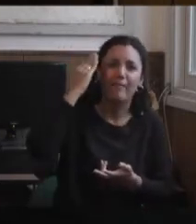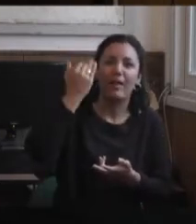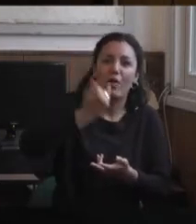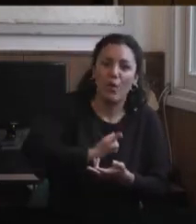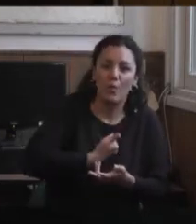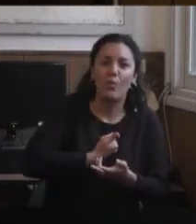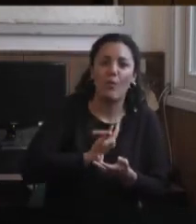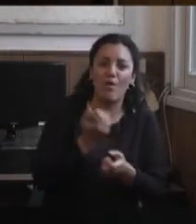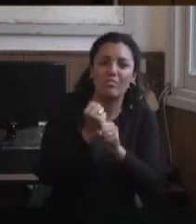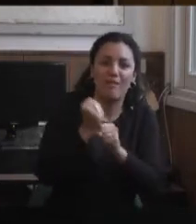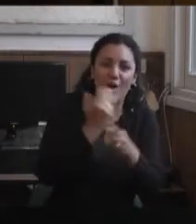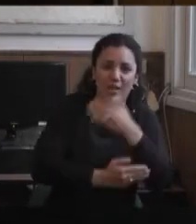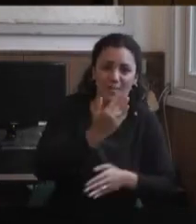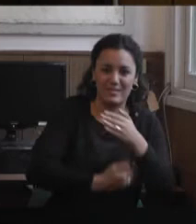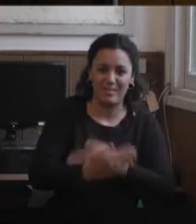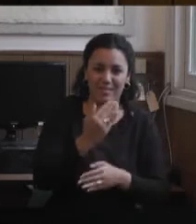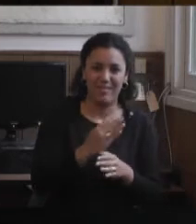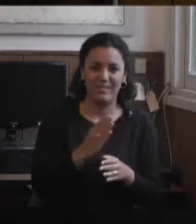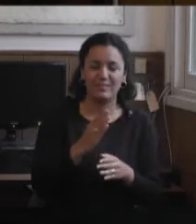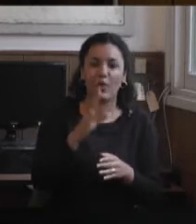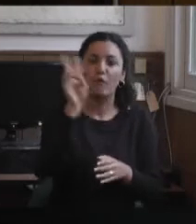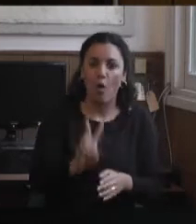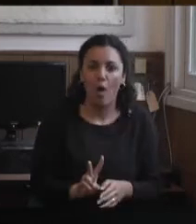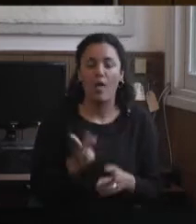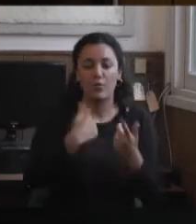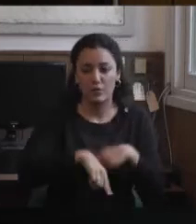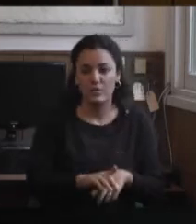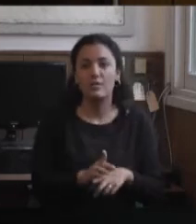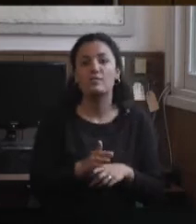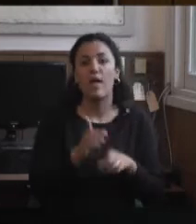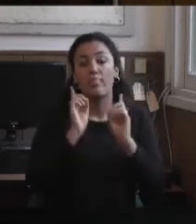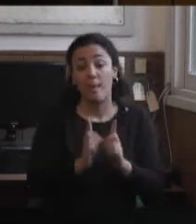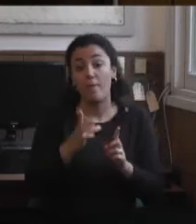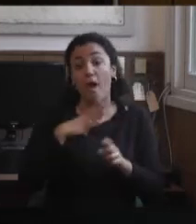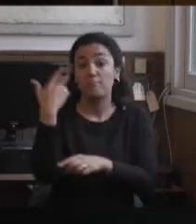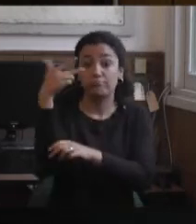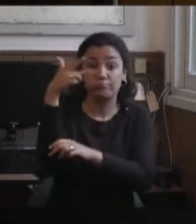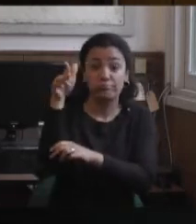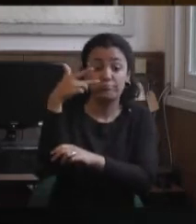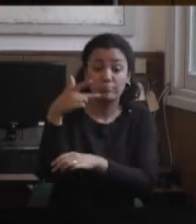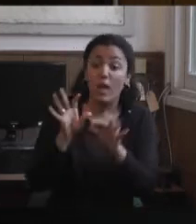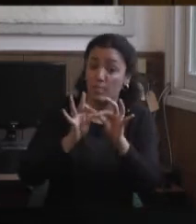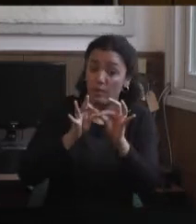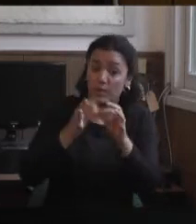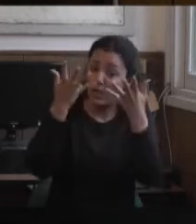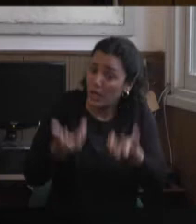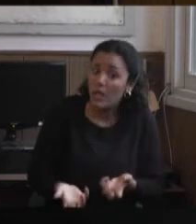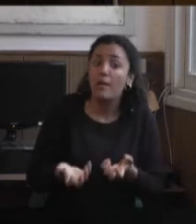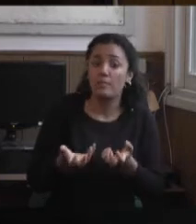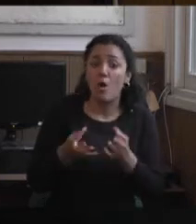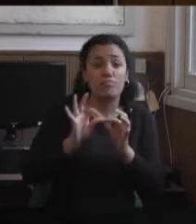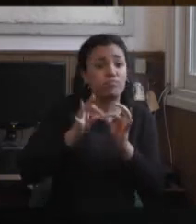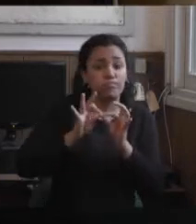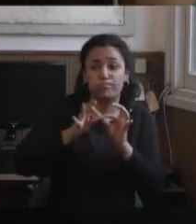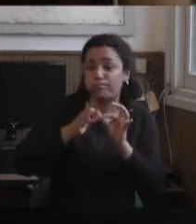el trabajo en discapacidad. Y bueno, le voy a poder registrar este audiovisual también con intérprete en lengua de señas, con interpretación,